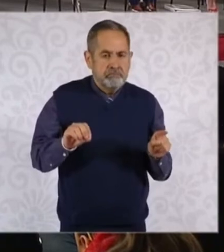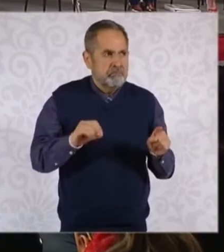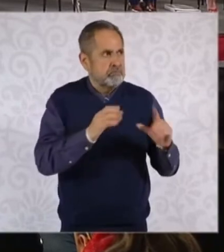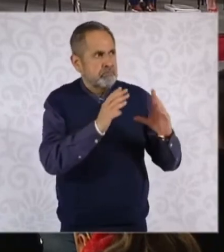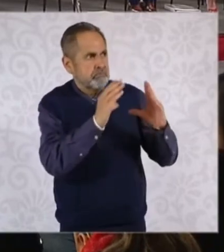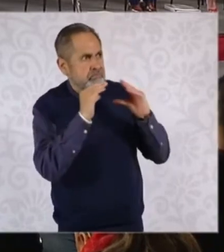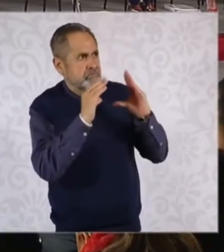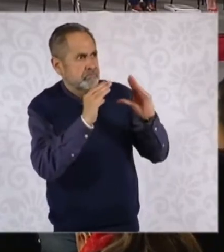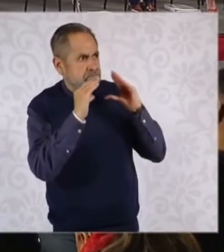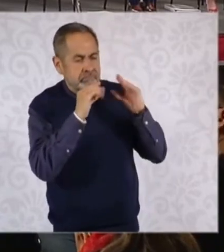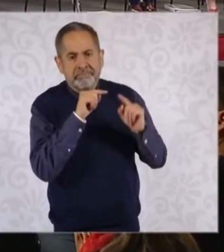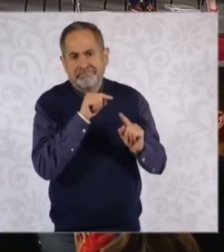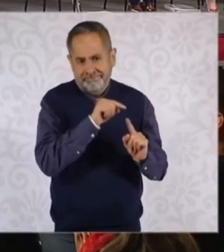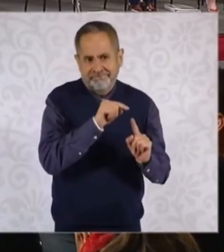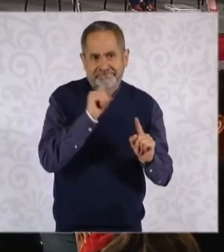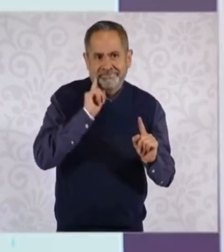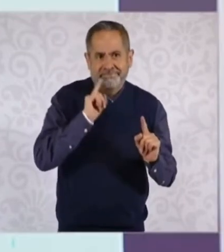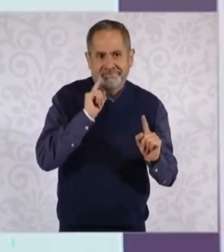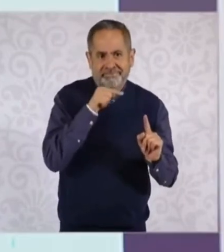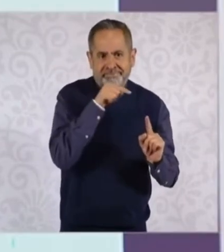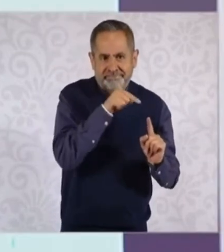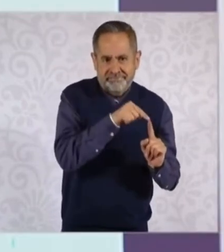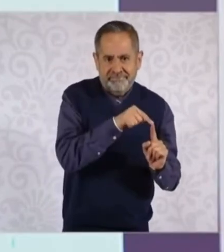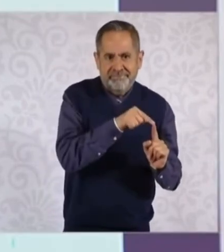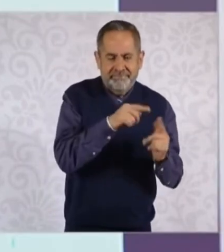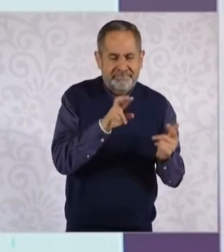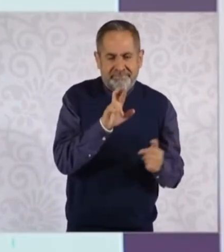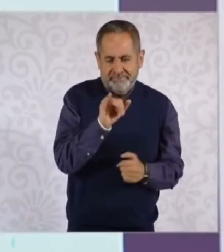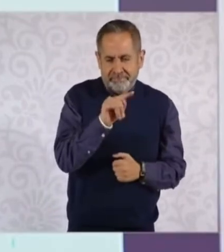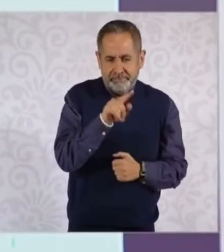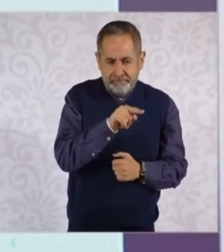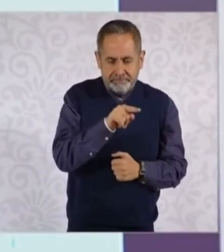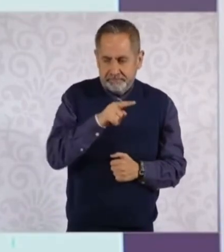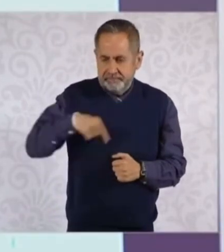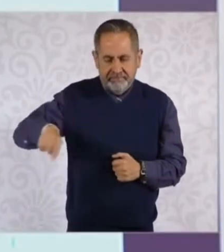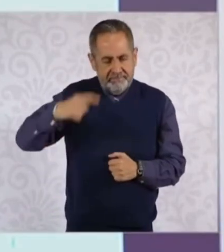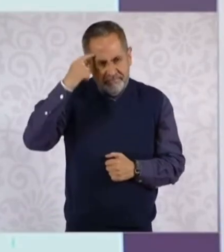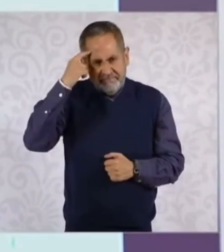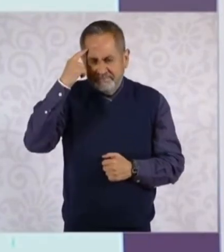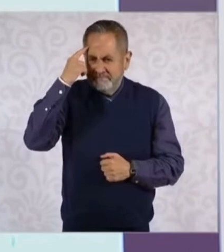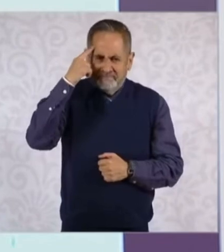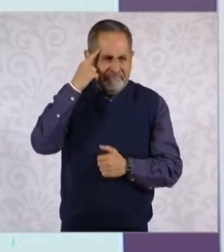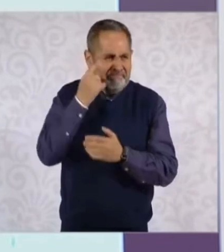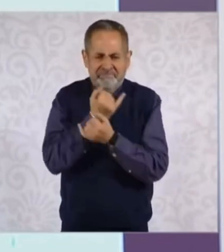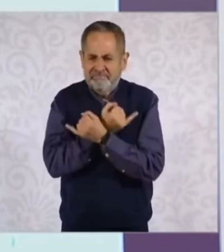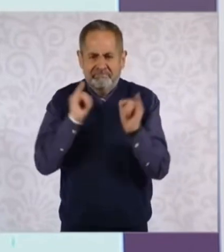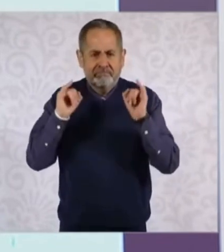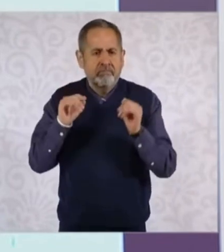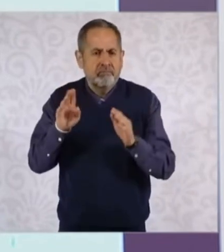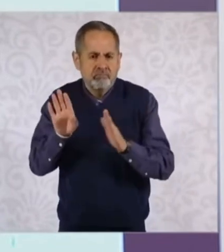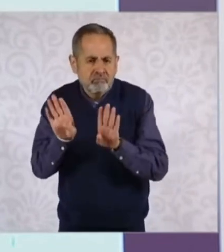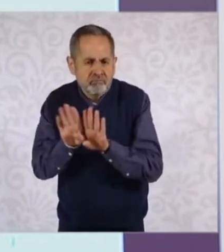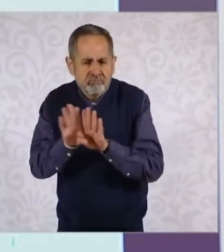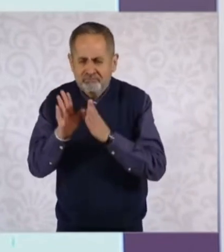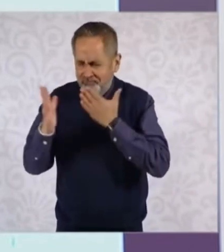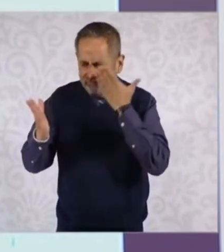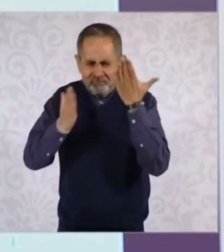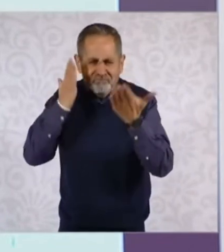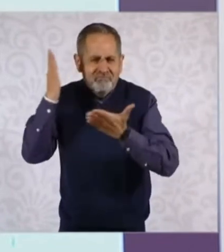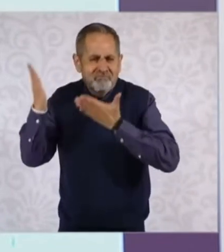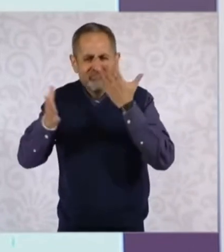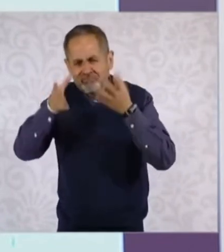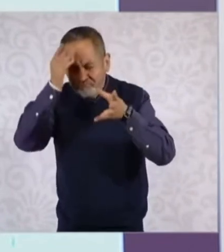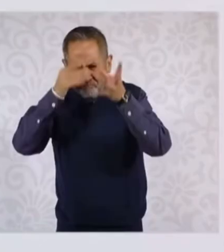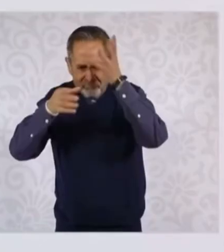enseñanzas y la lucha encabezada por la emancipación de la mujer a través de la educación, impulsó la